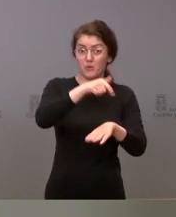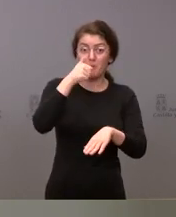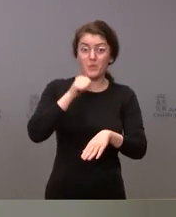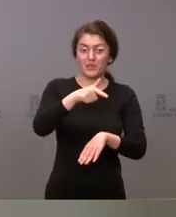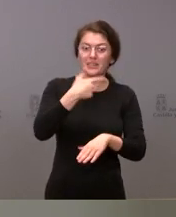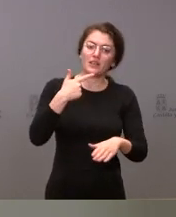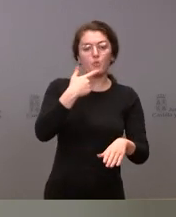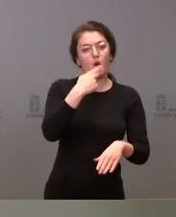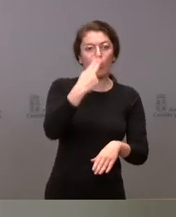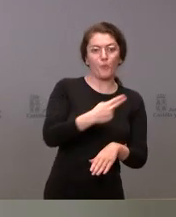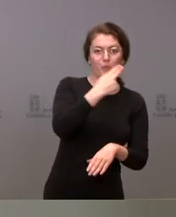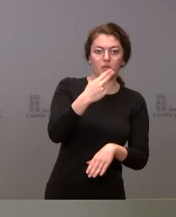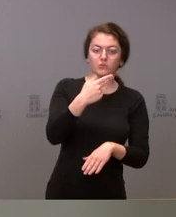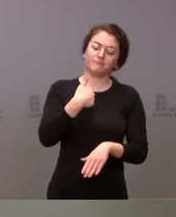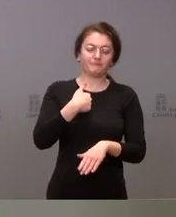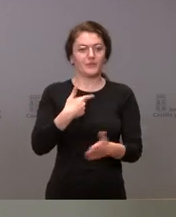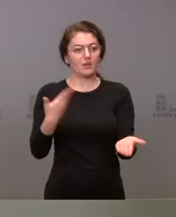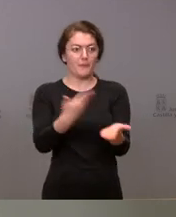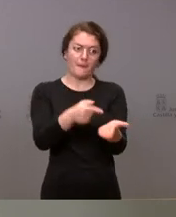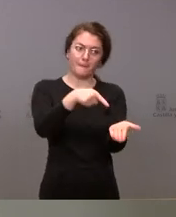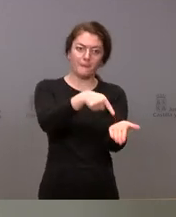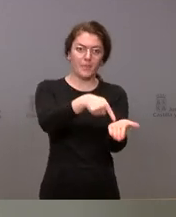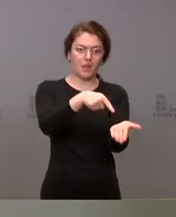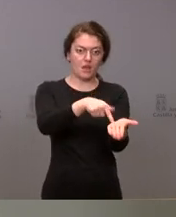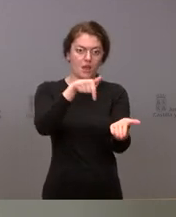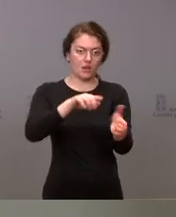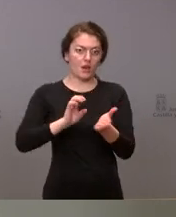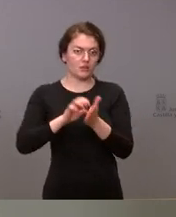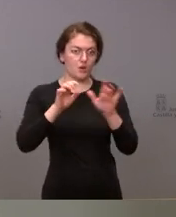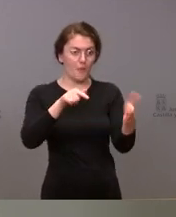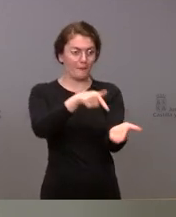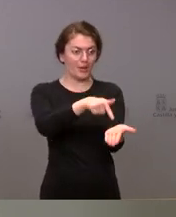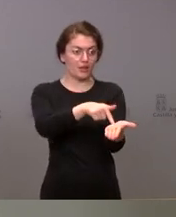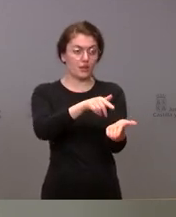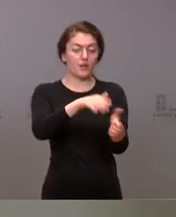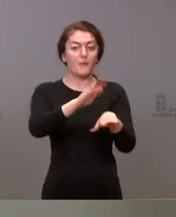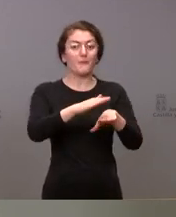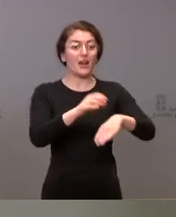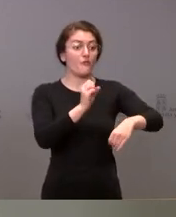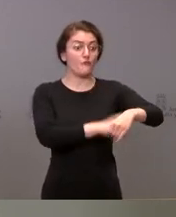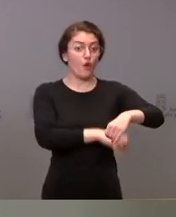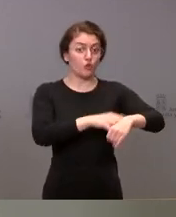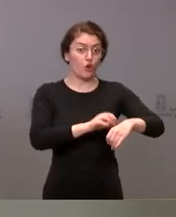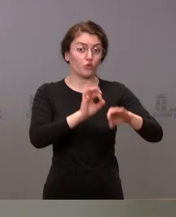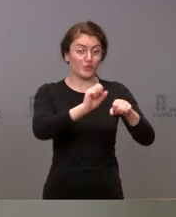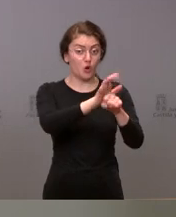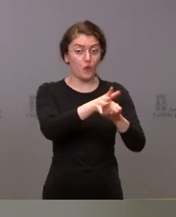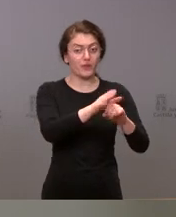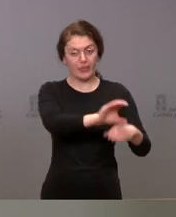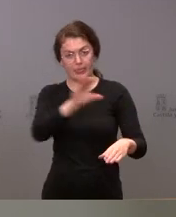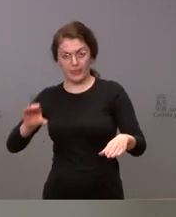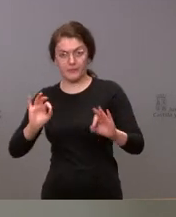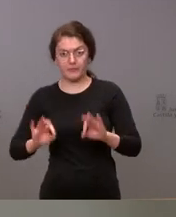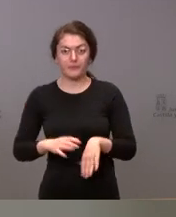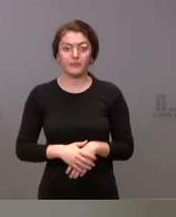presidentes, se le ha vuelto a incidir por parte de Castilla y León la necesidad de recibir estos fondos COVID. Y en tercer lugar, también